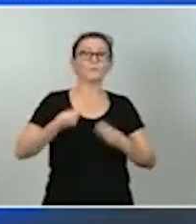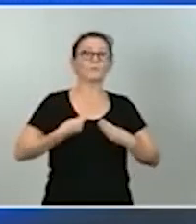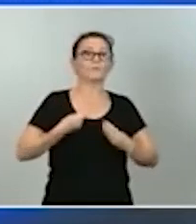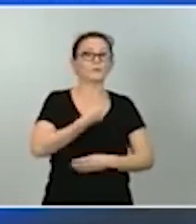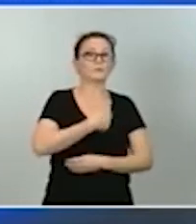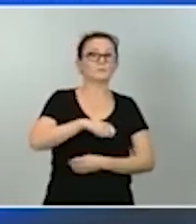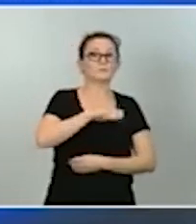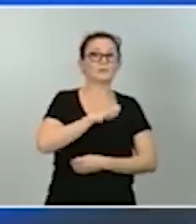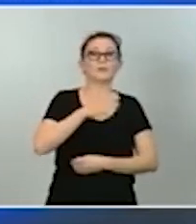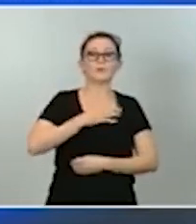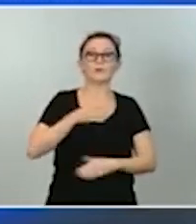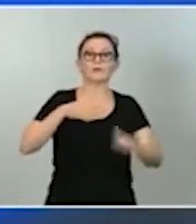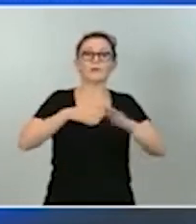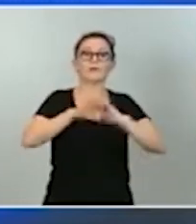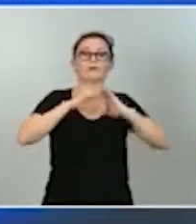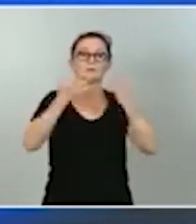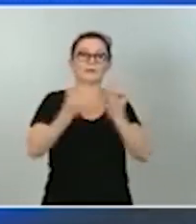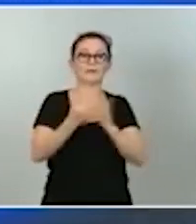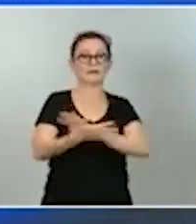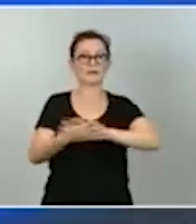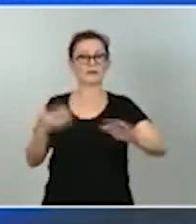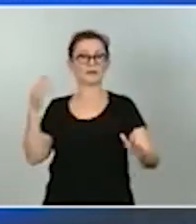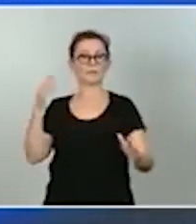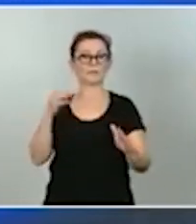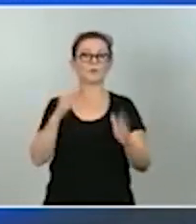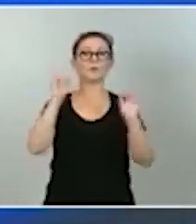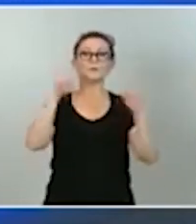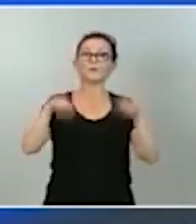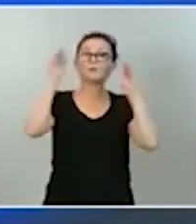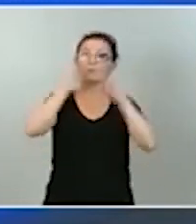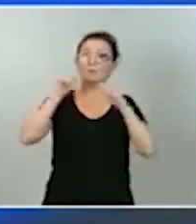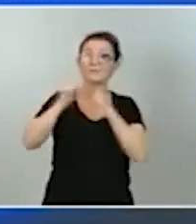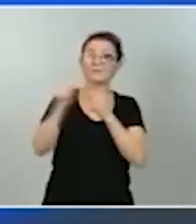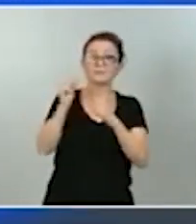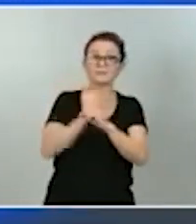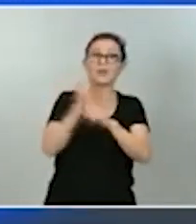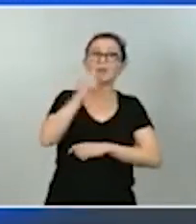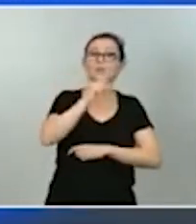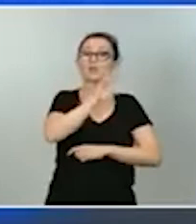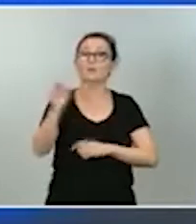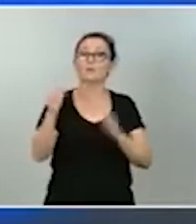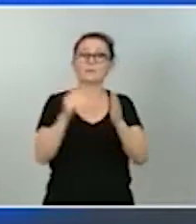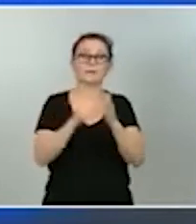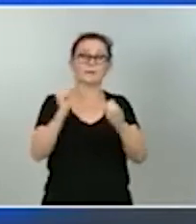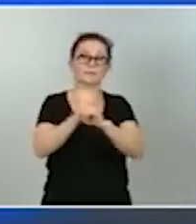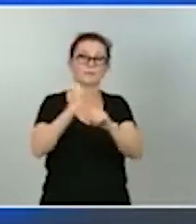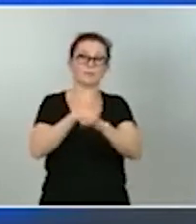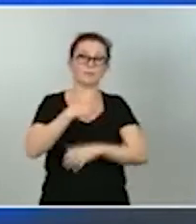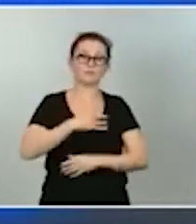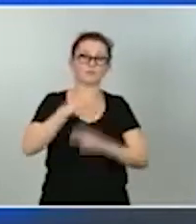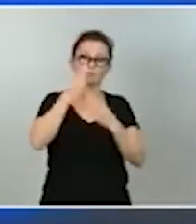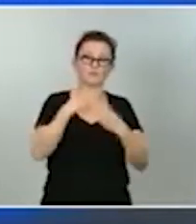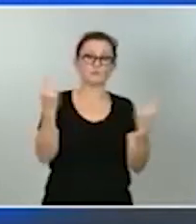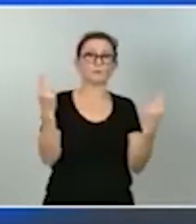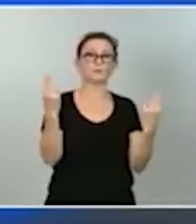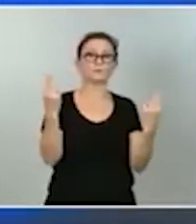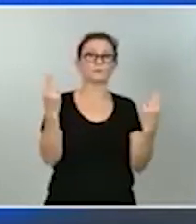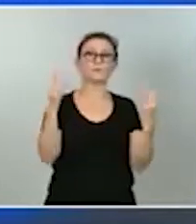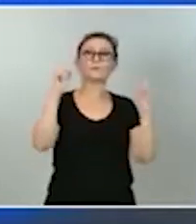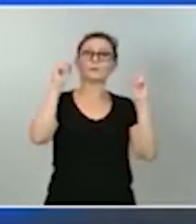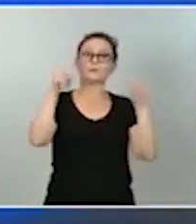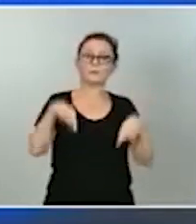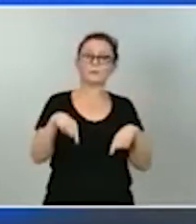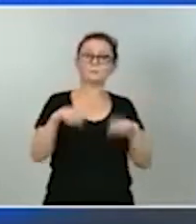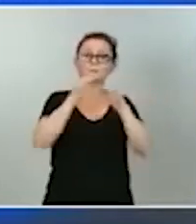rápido vamos a formar en teletrabajo a más de 150.000 empleados públicos y vamos a extender el impacto por programas de